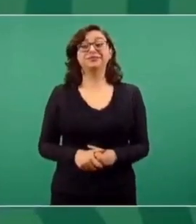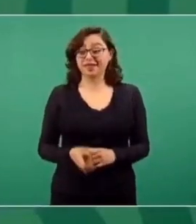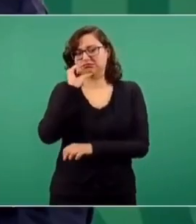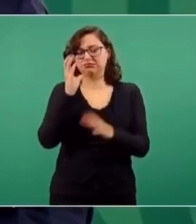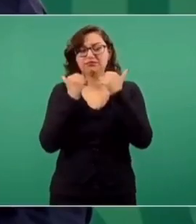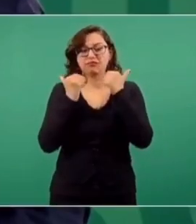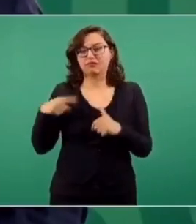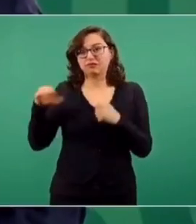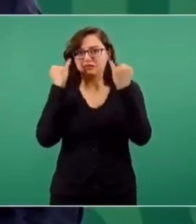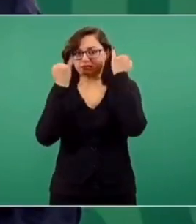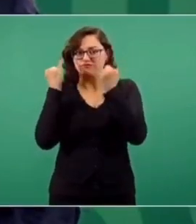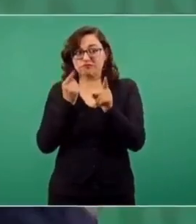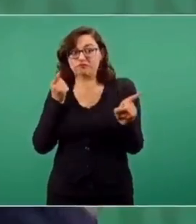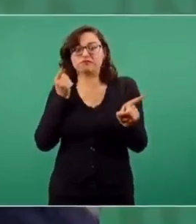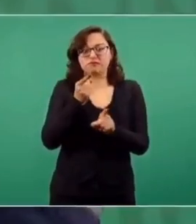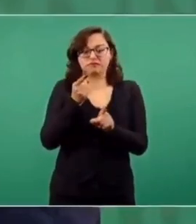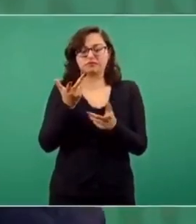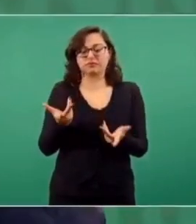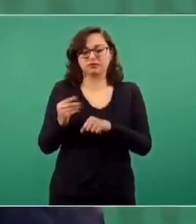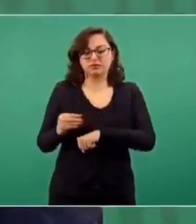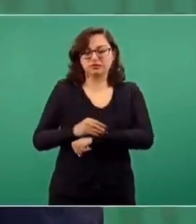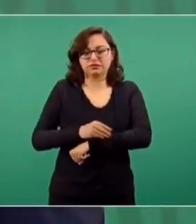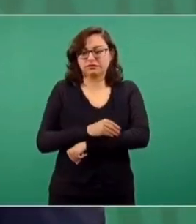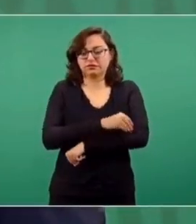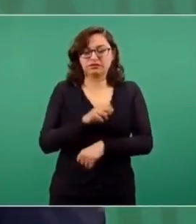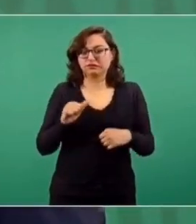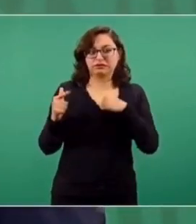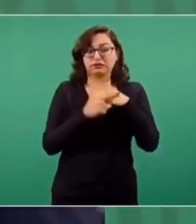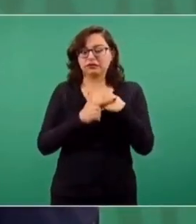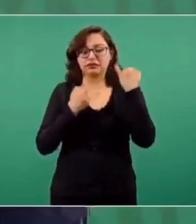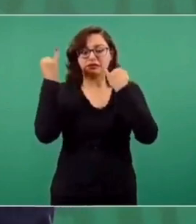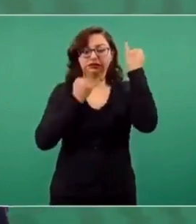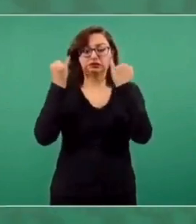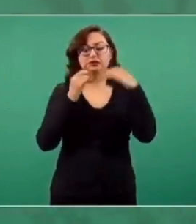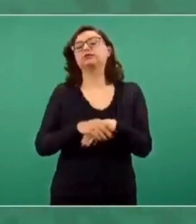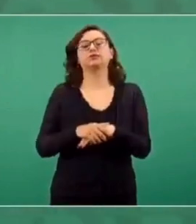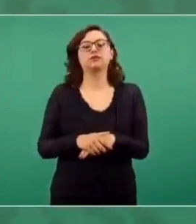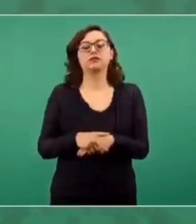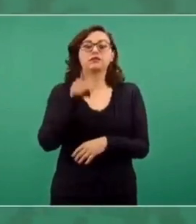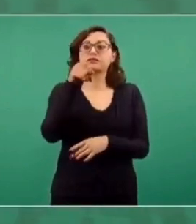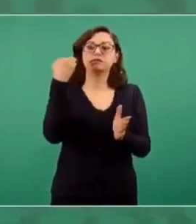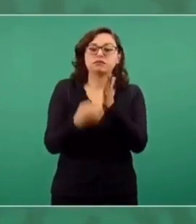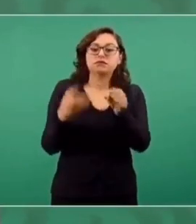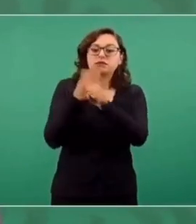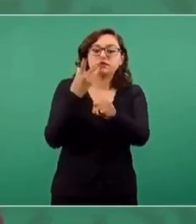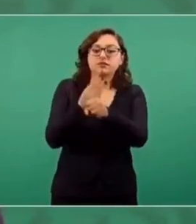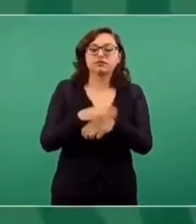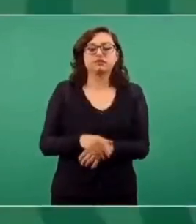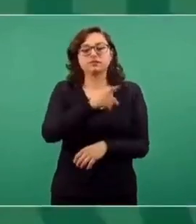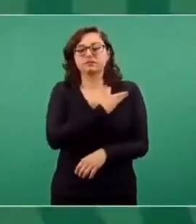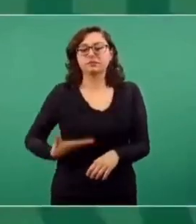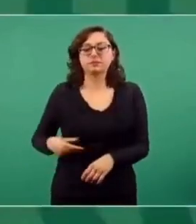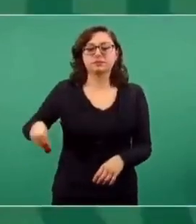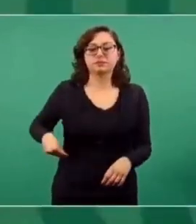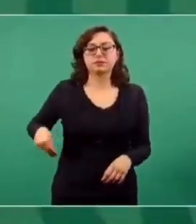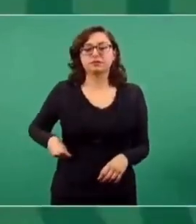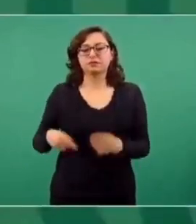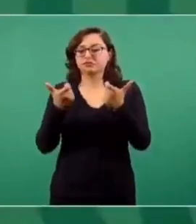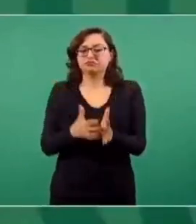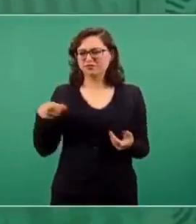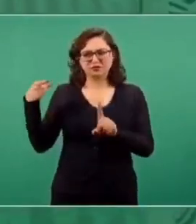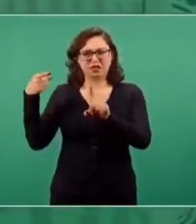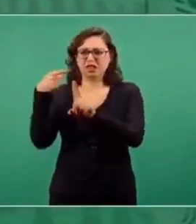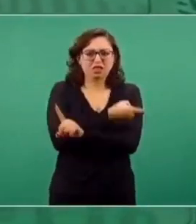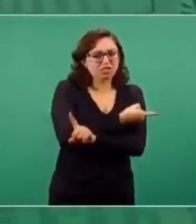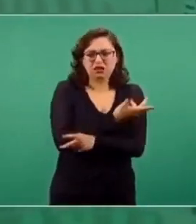ya sabes quién. Tienen que utilizar alguna excusa, algún pretexto. Dicen falta de mantenimiento. Esto es culpa del presidente, por la austeridad.